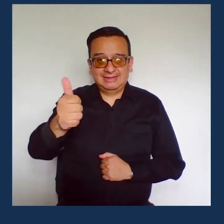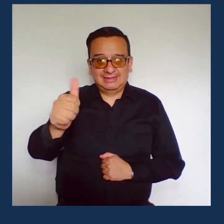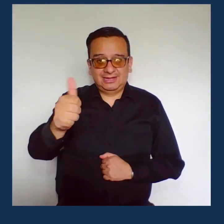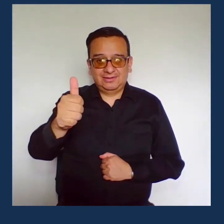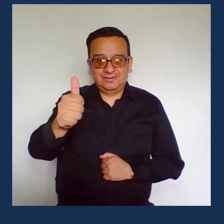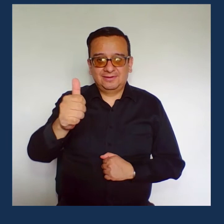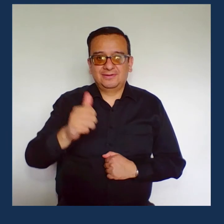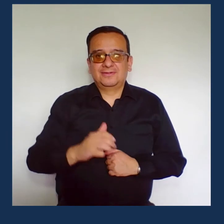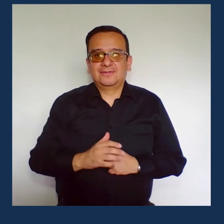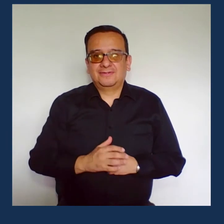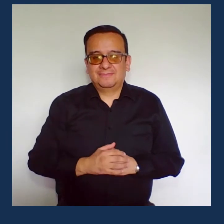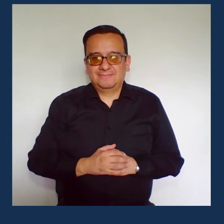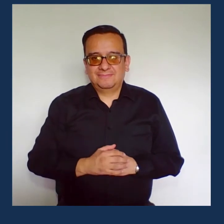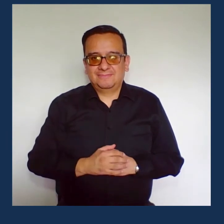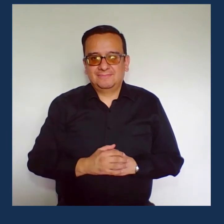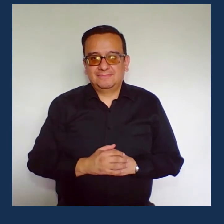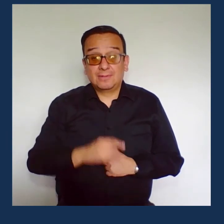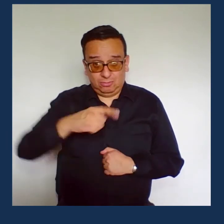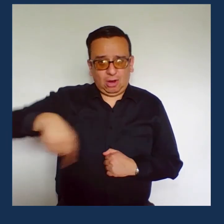10.